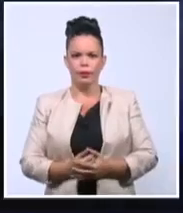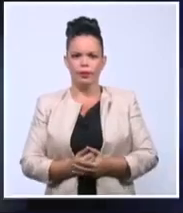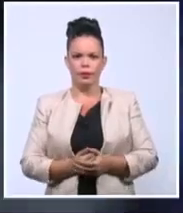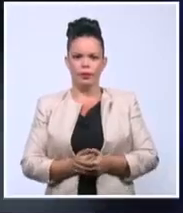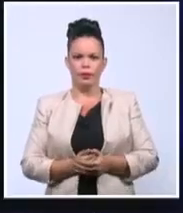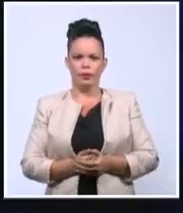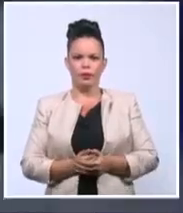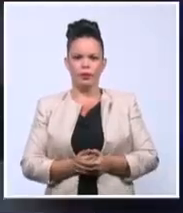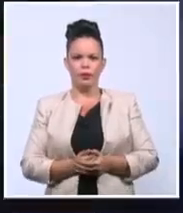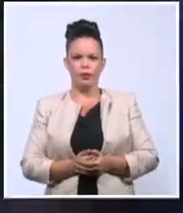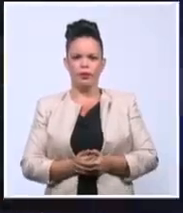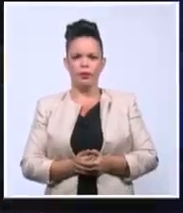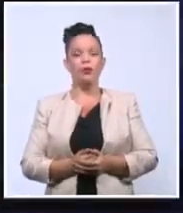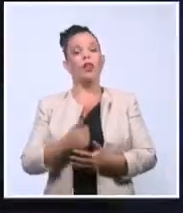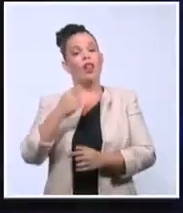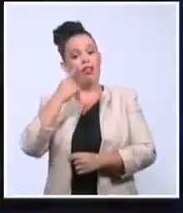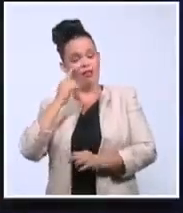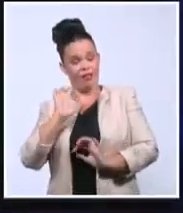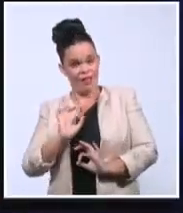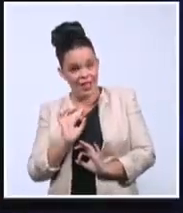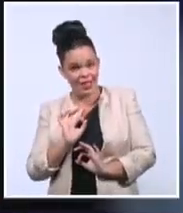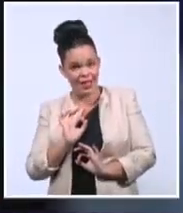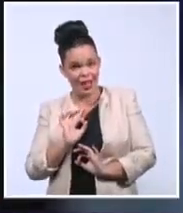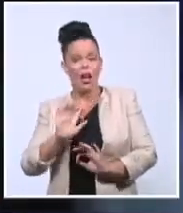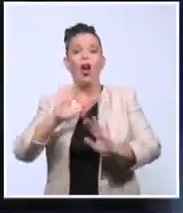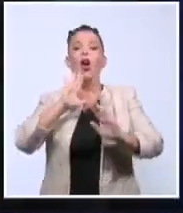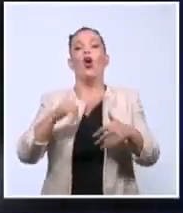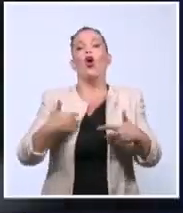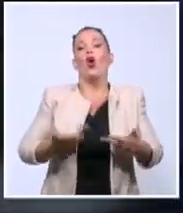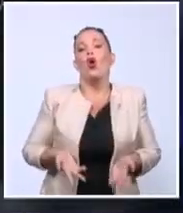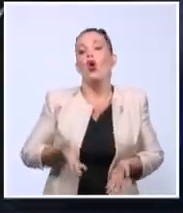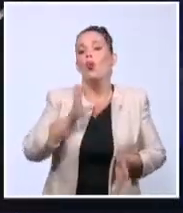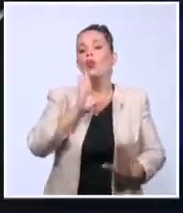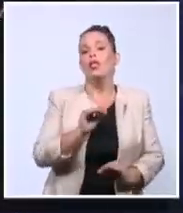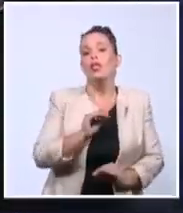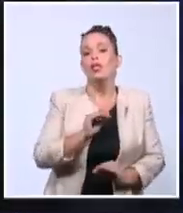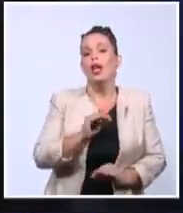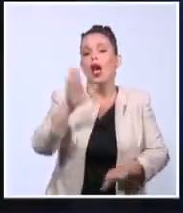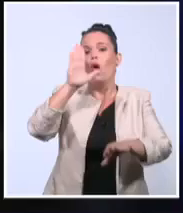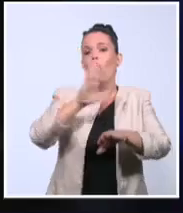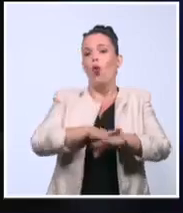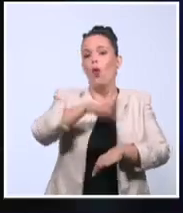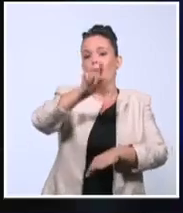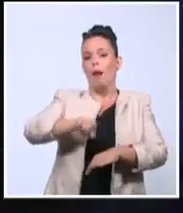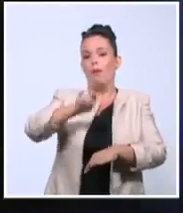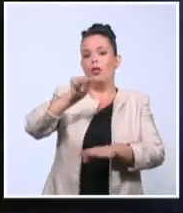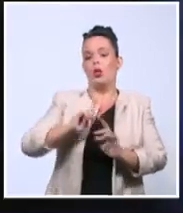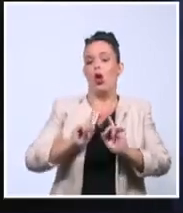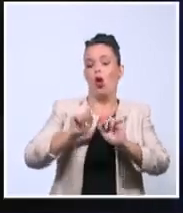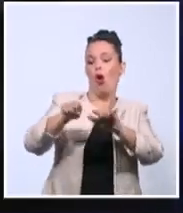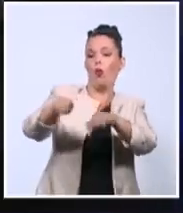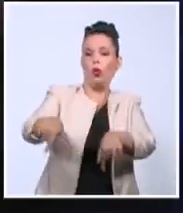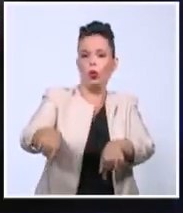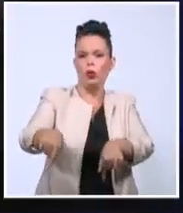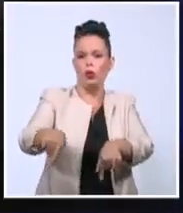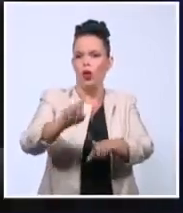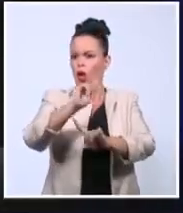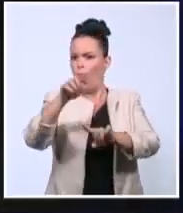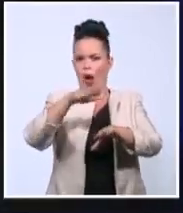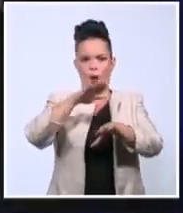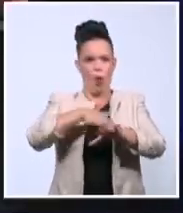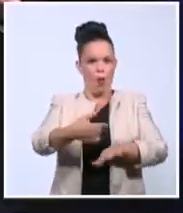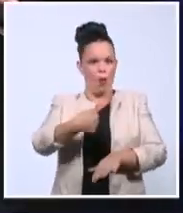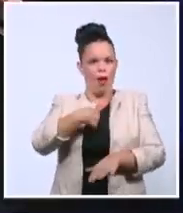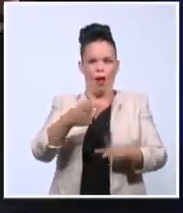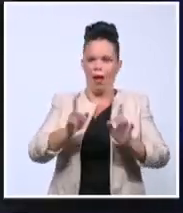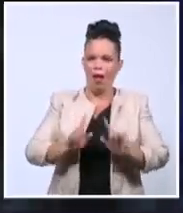Es por personas como usted Ajá, no por personas como él Está claro, ¿verdad? El desafío y la desfachatez